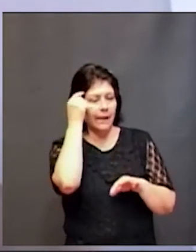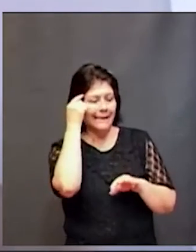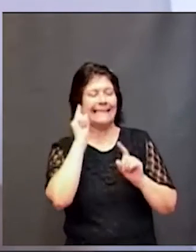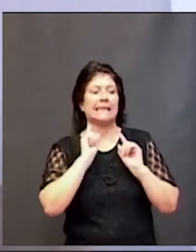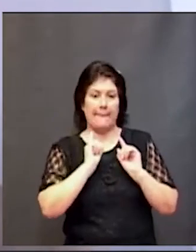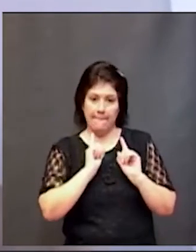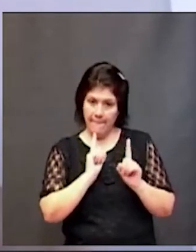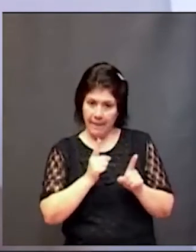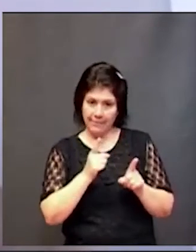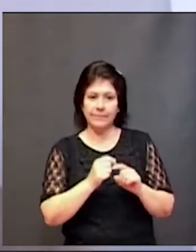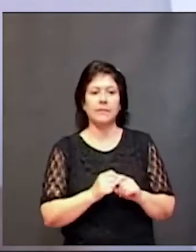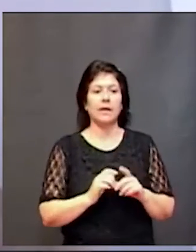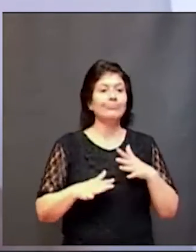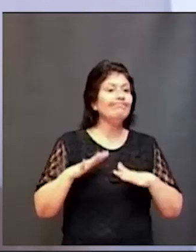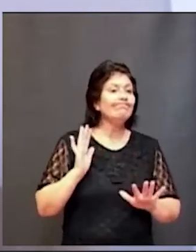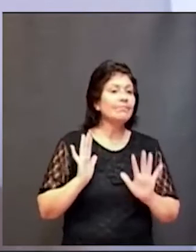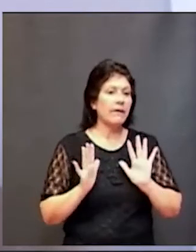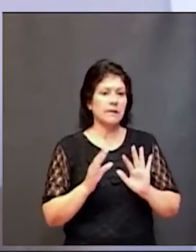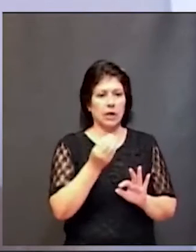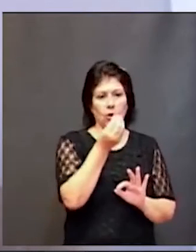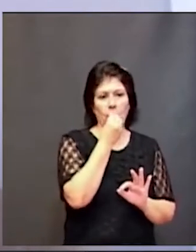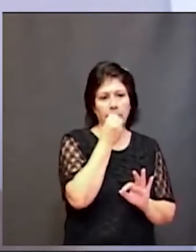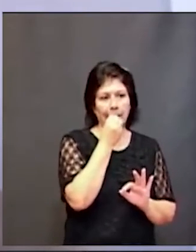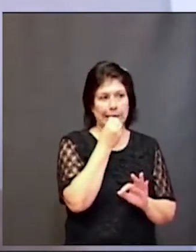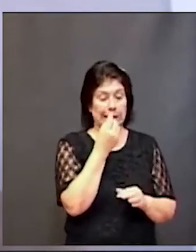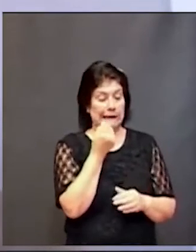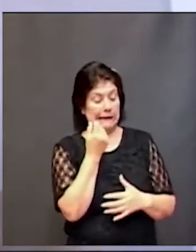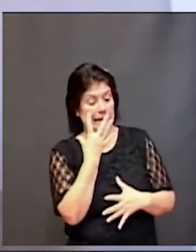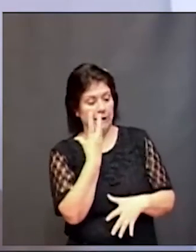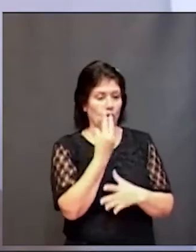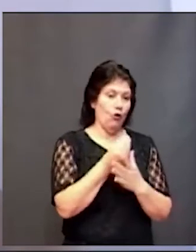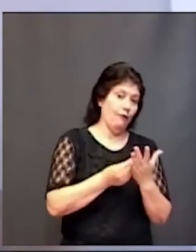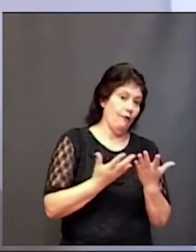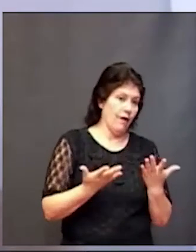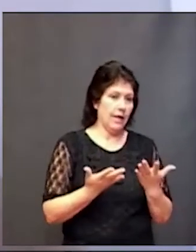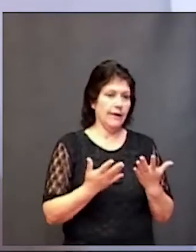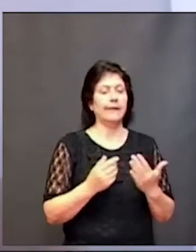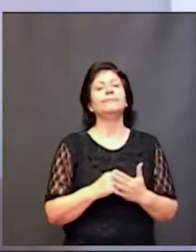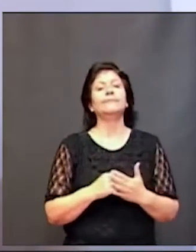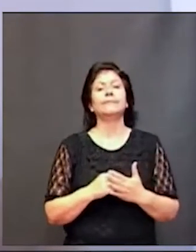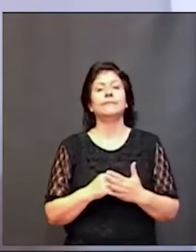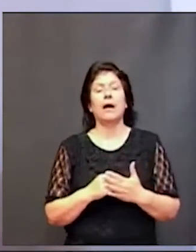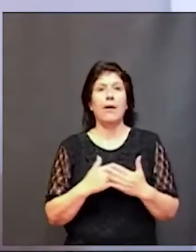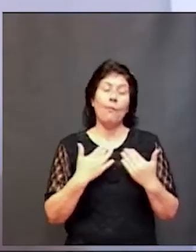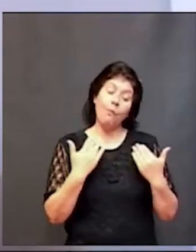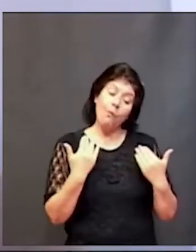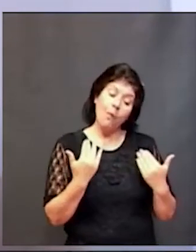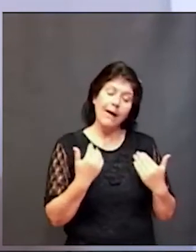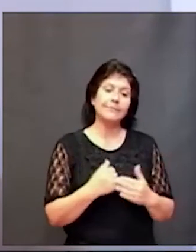a veces cuando hay poca nutrición como les contaba el efecto sobre el sobre el desarrollo cognitivo puede ser